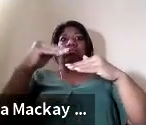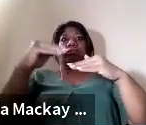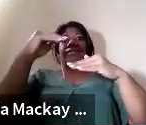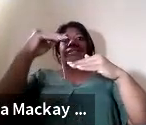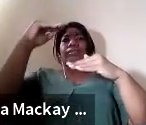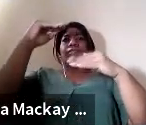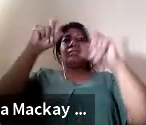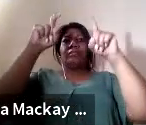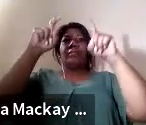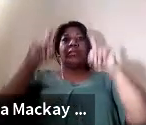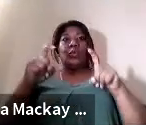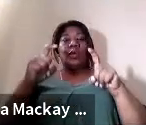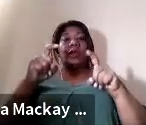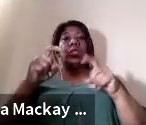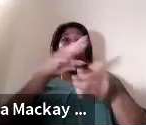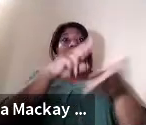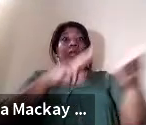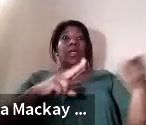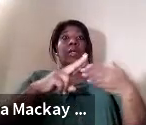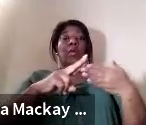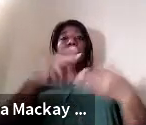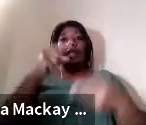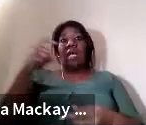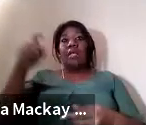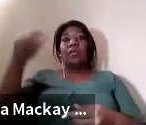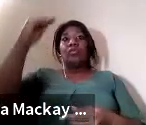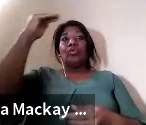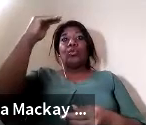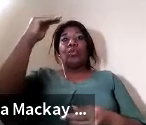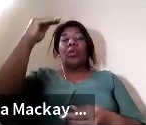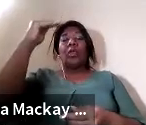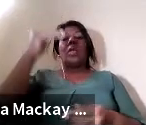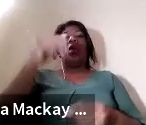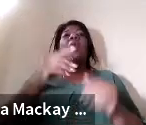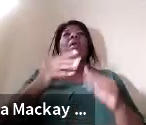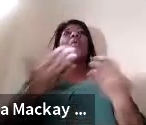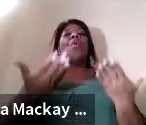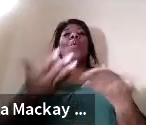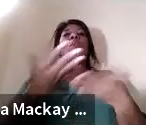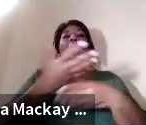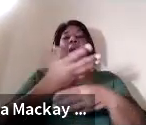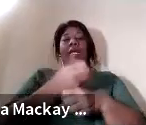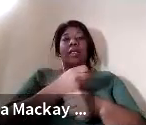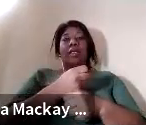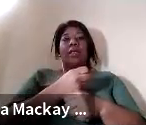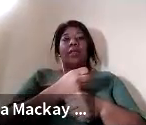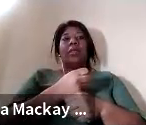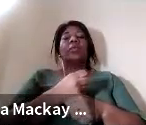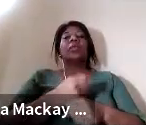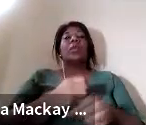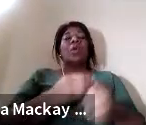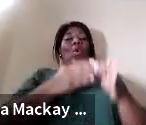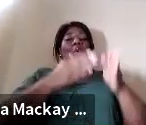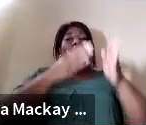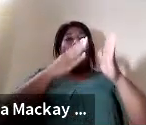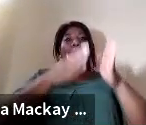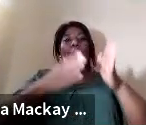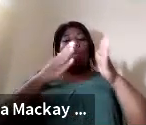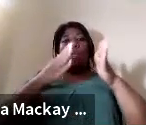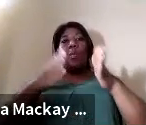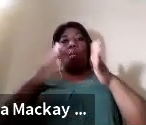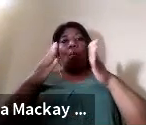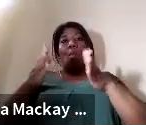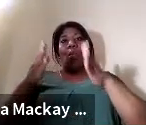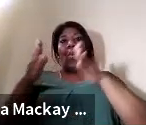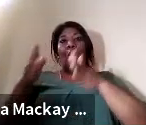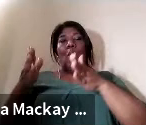nos lleva a ordenar algunos pasos que lo tuvimos que hacer por otros elementos que encontramos con nuestros